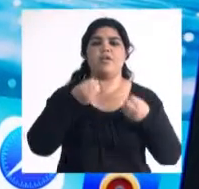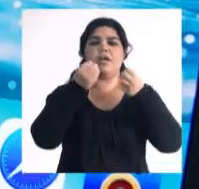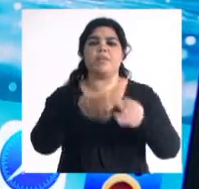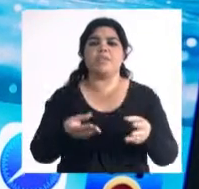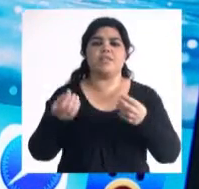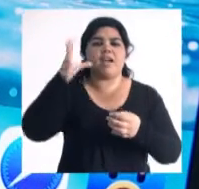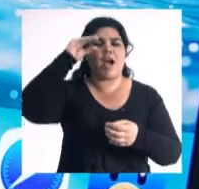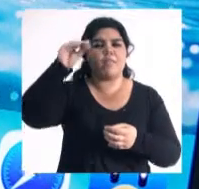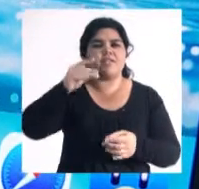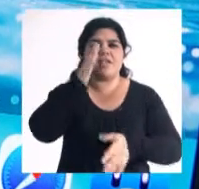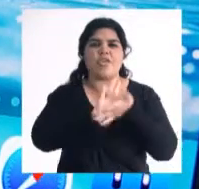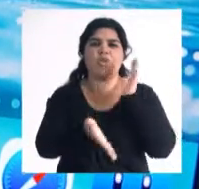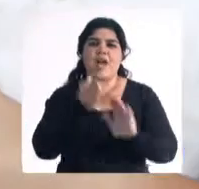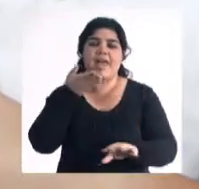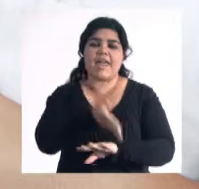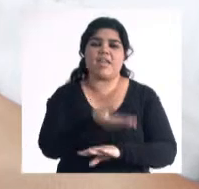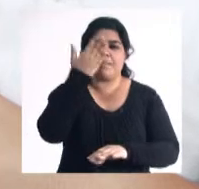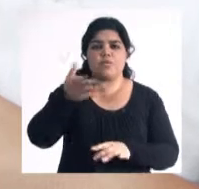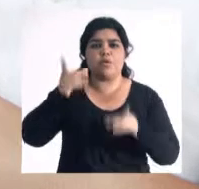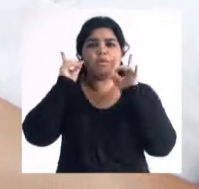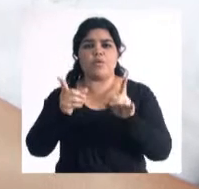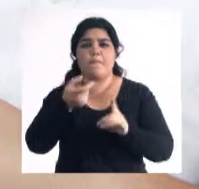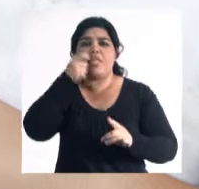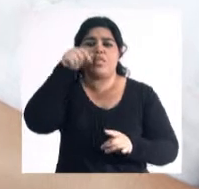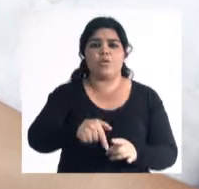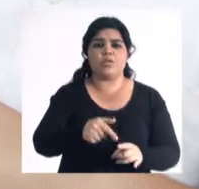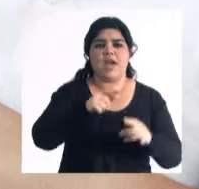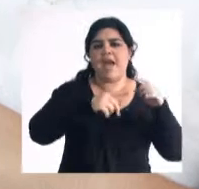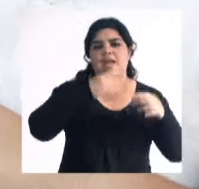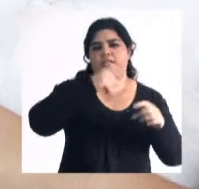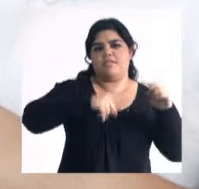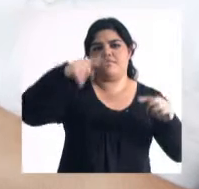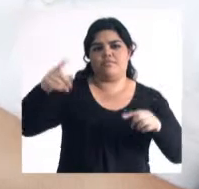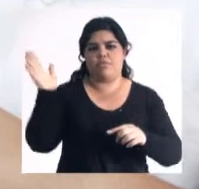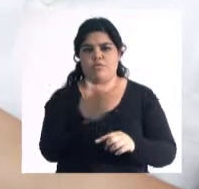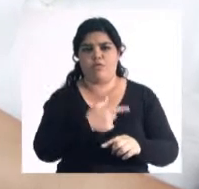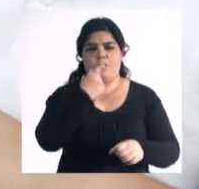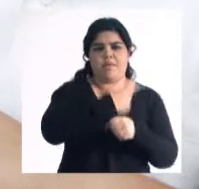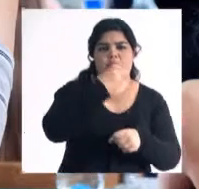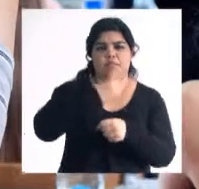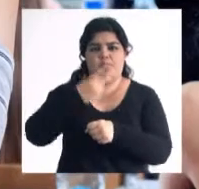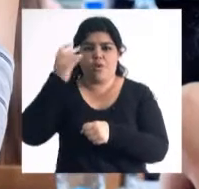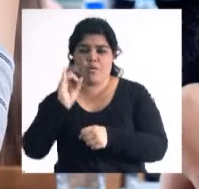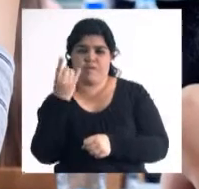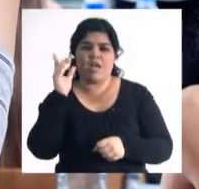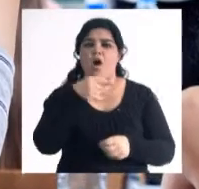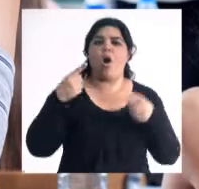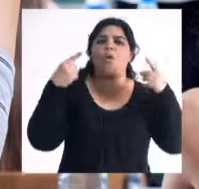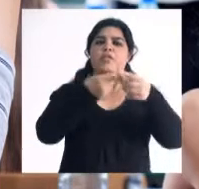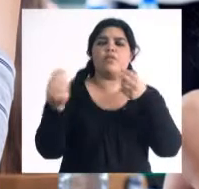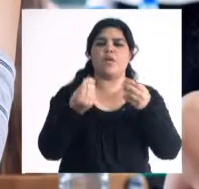Comienza un ciclo de capacitaciones gratuitas para docentes mendocinos de todos los niveles educativos. Tiene por objetivo